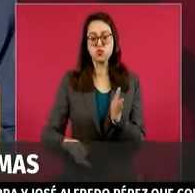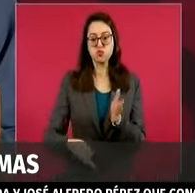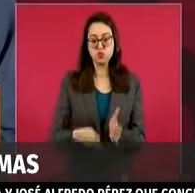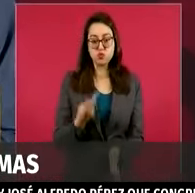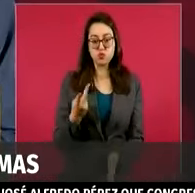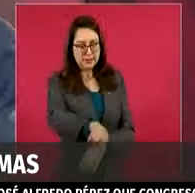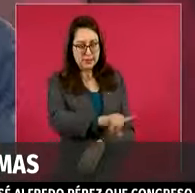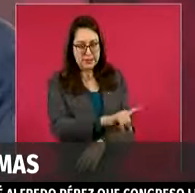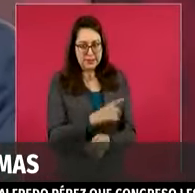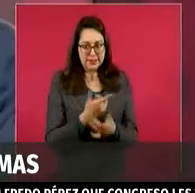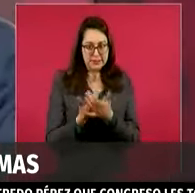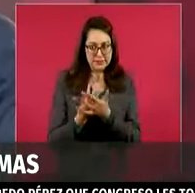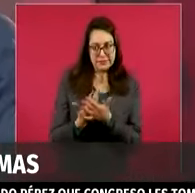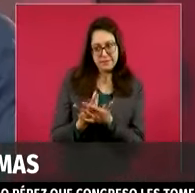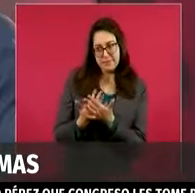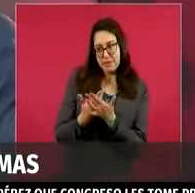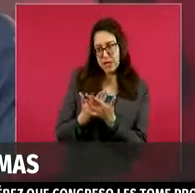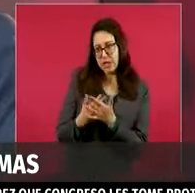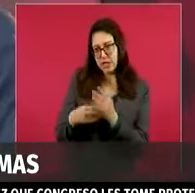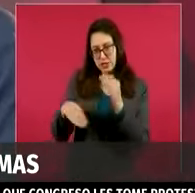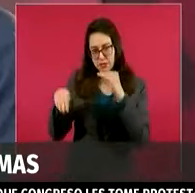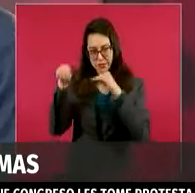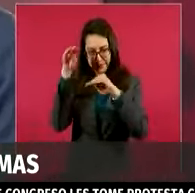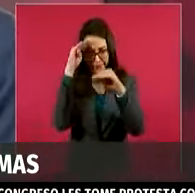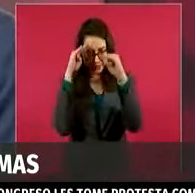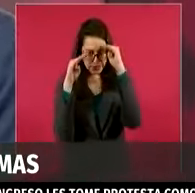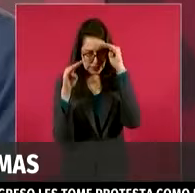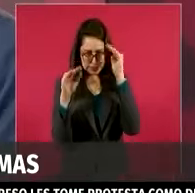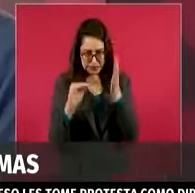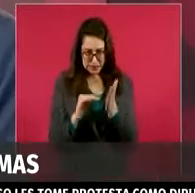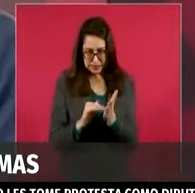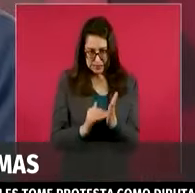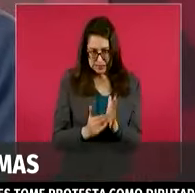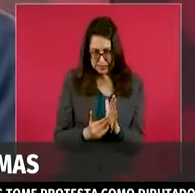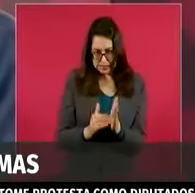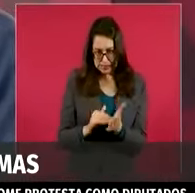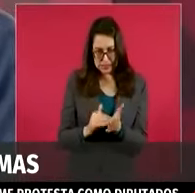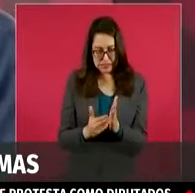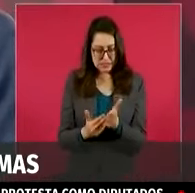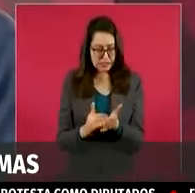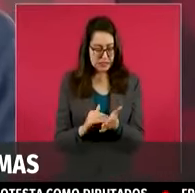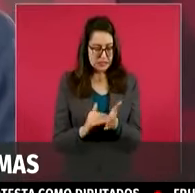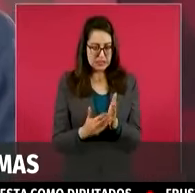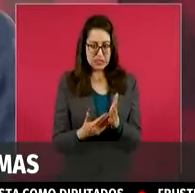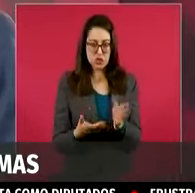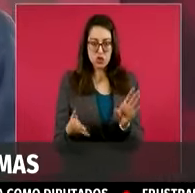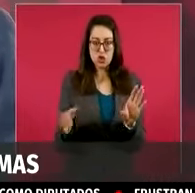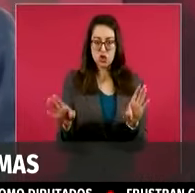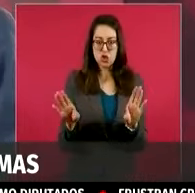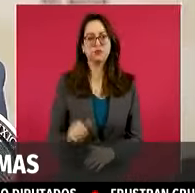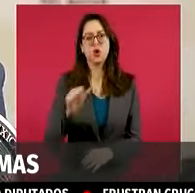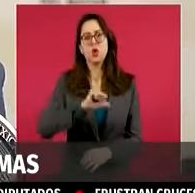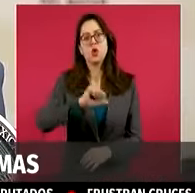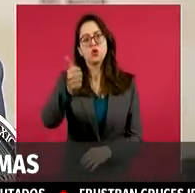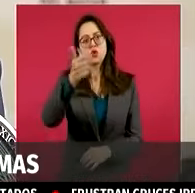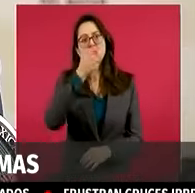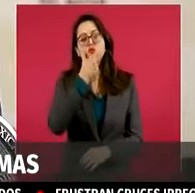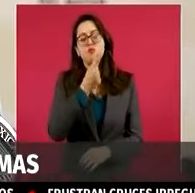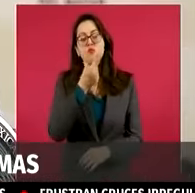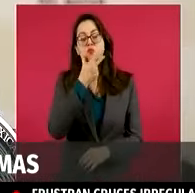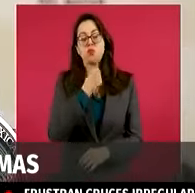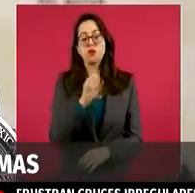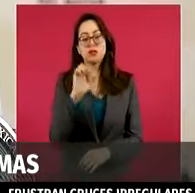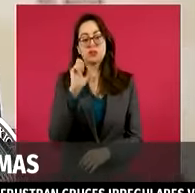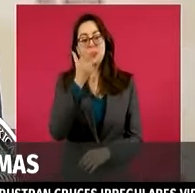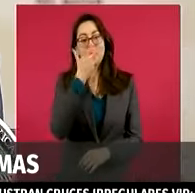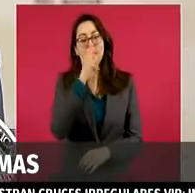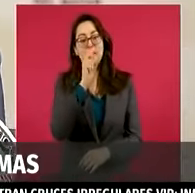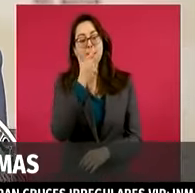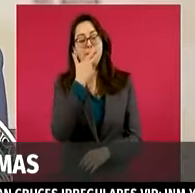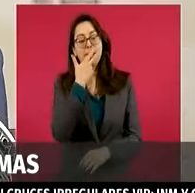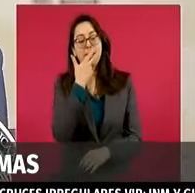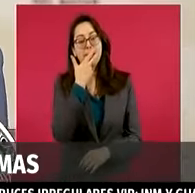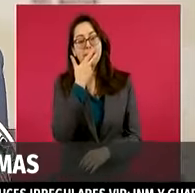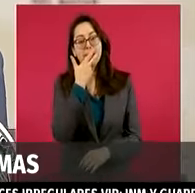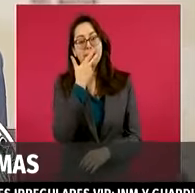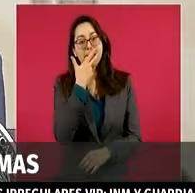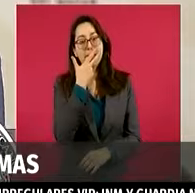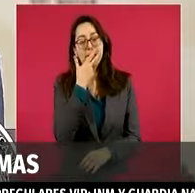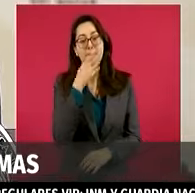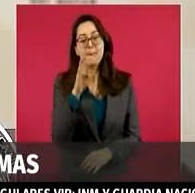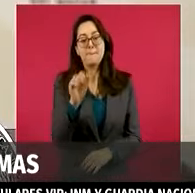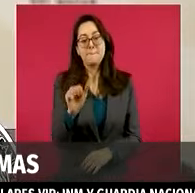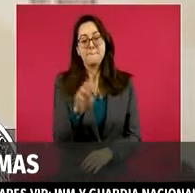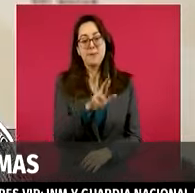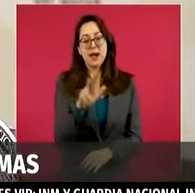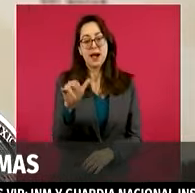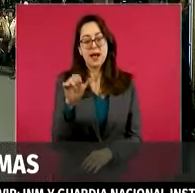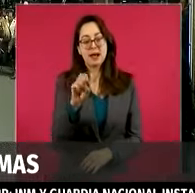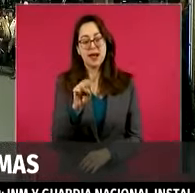legislativa, pues me parece también que el momento pues es complejo para tener un análisis puntual de cada una de estas medidas. Ahora, ya nos explicaba que